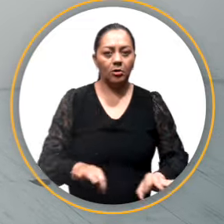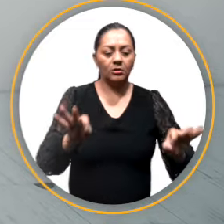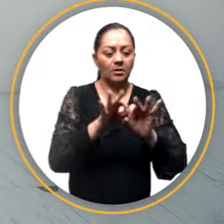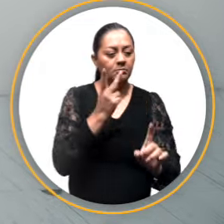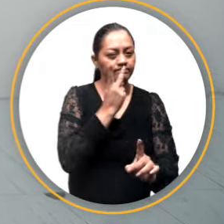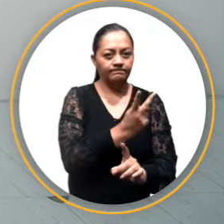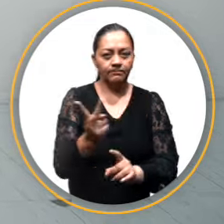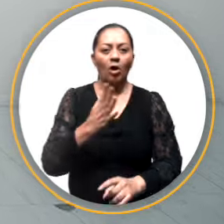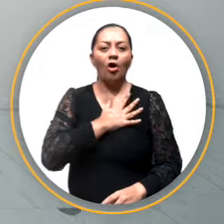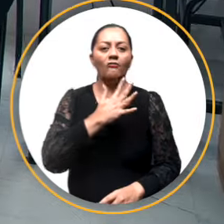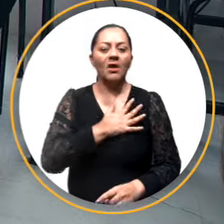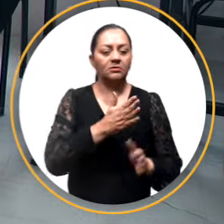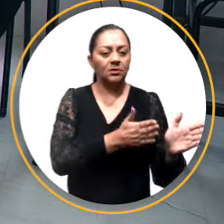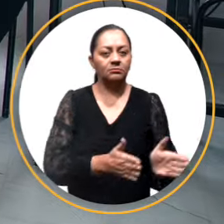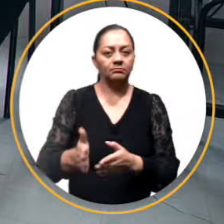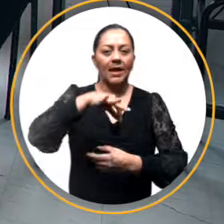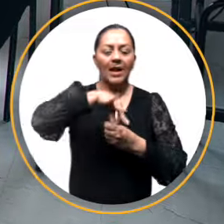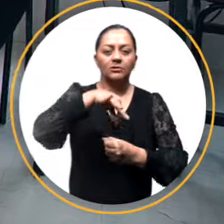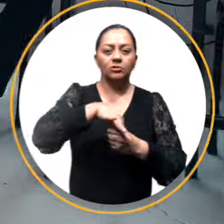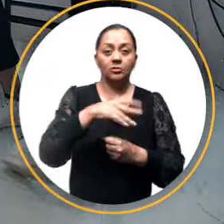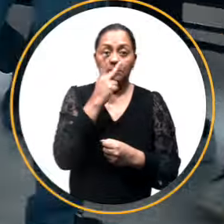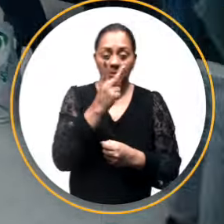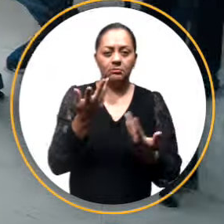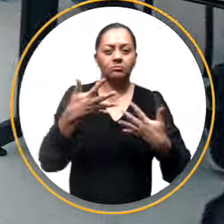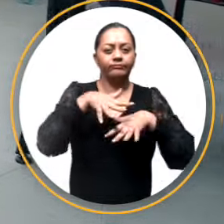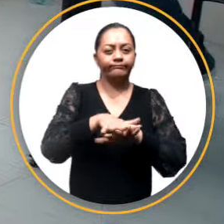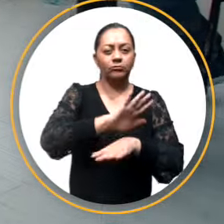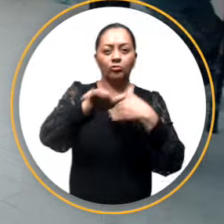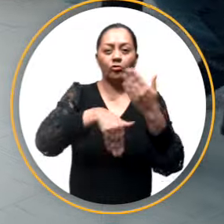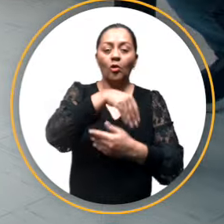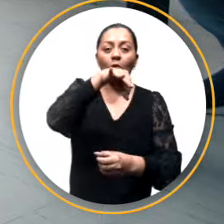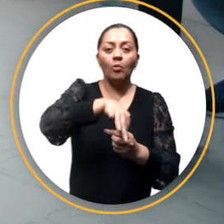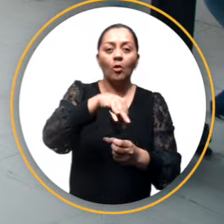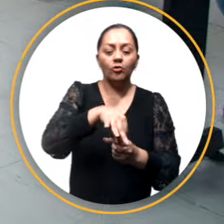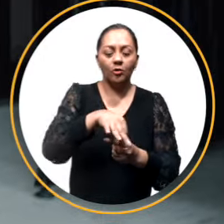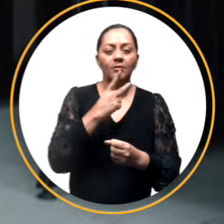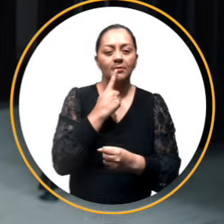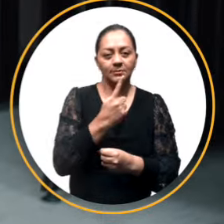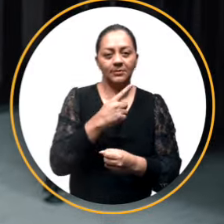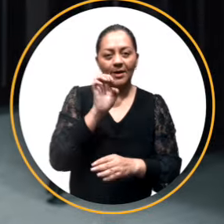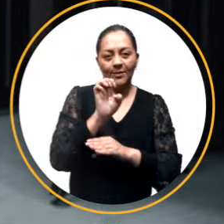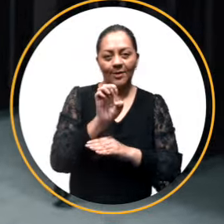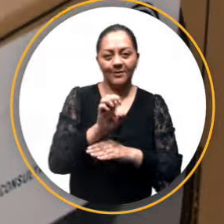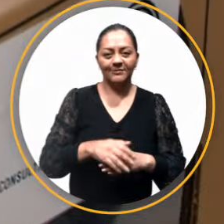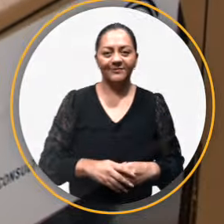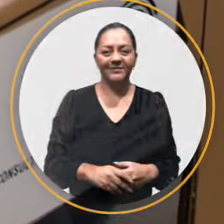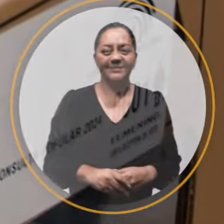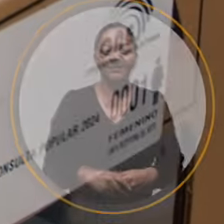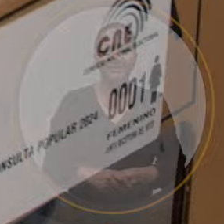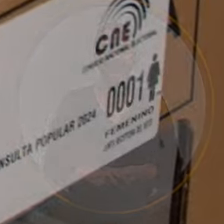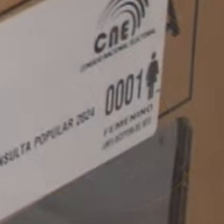clave para fortalecer la confianza en nuestro sistema electoral y garantizar la integridad del voto ciudadano expresado en las urnas.